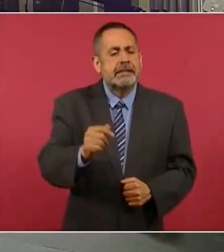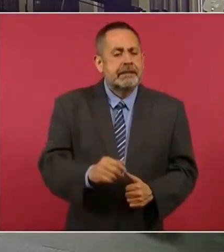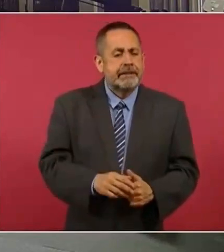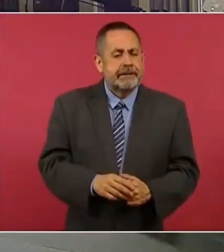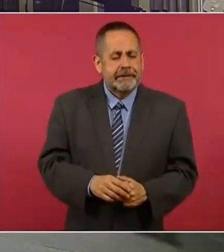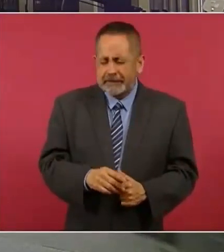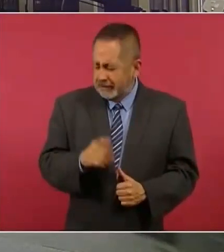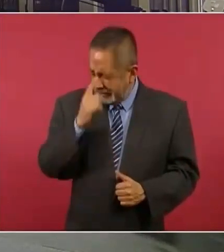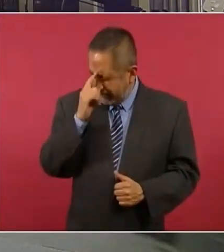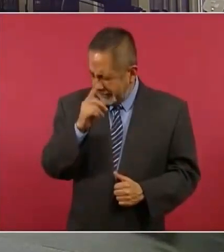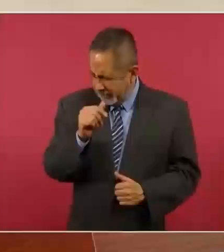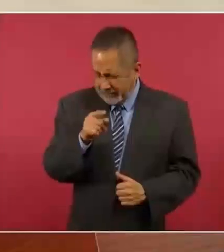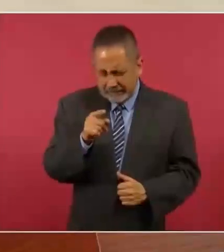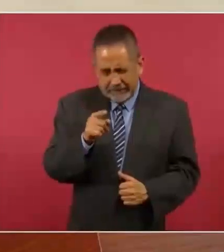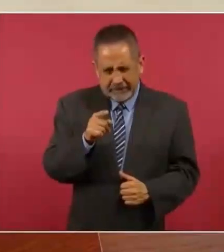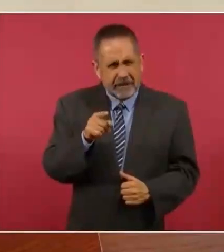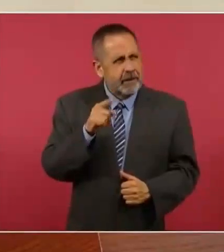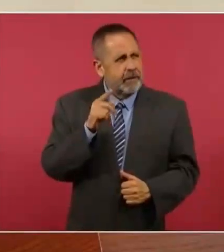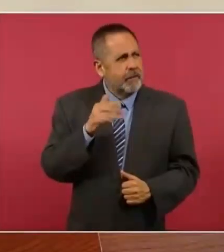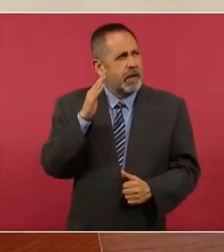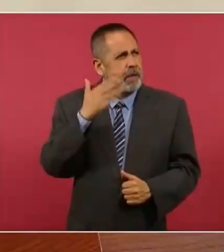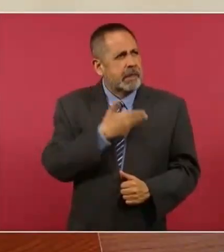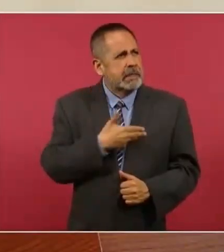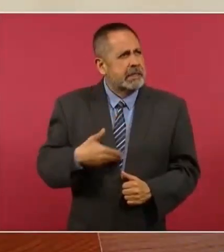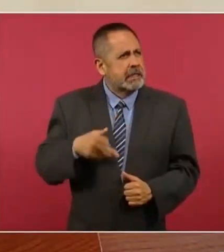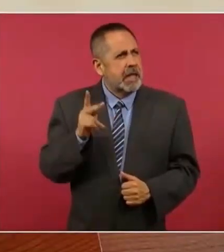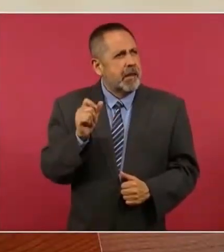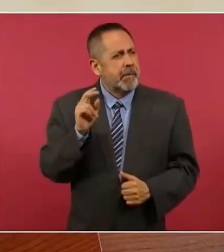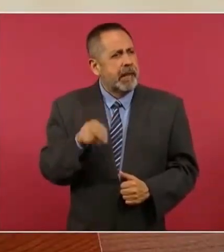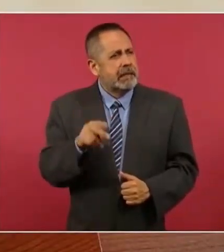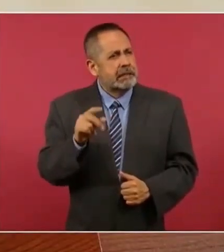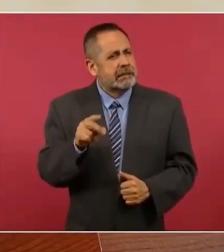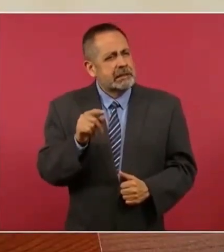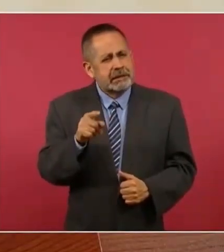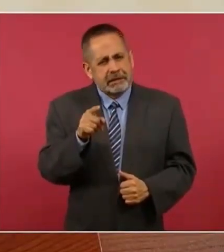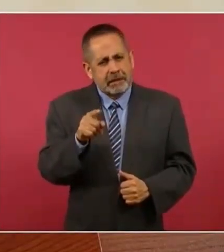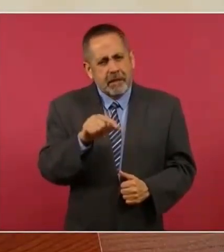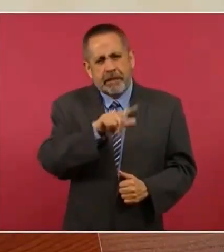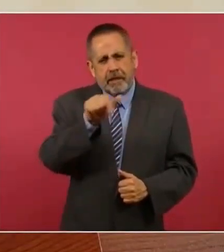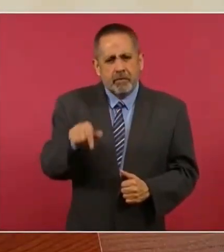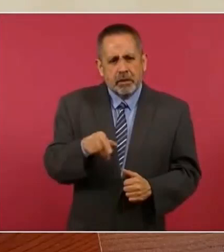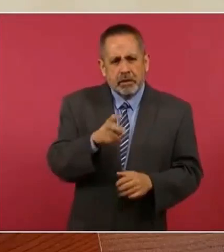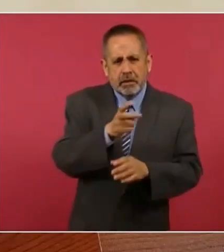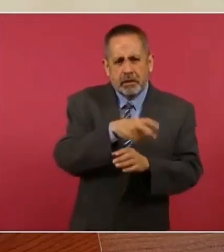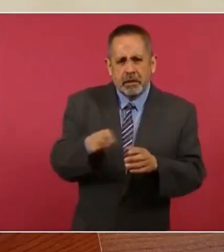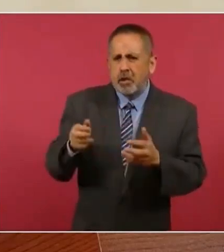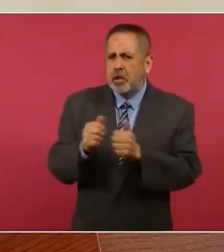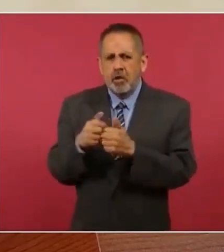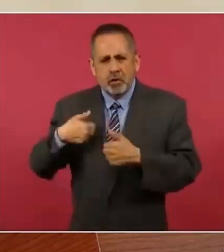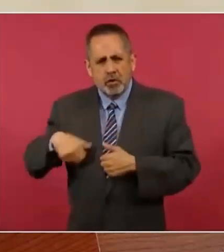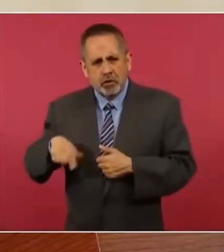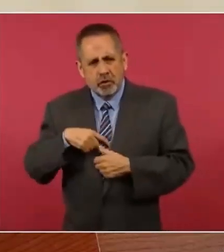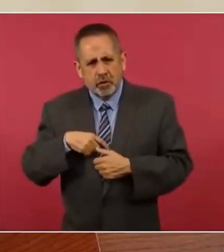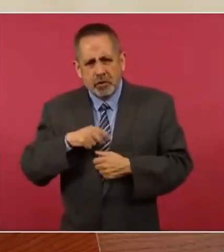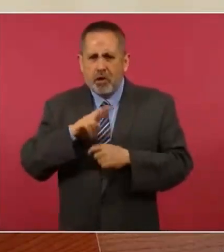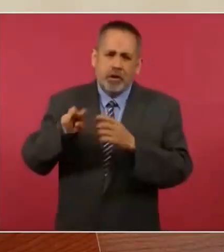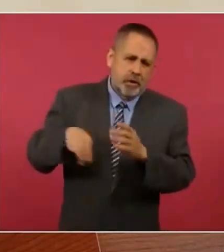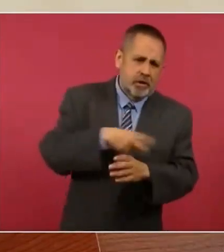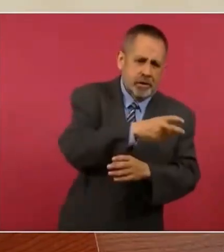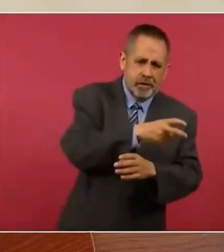No, que fue presidente del PAN. Y luego estuvo también con Gustavo Madero. se